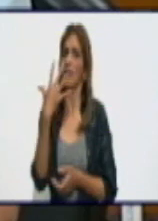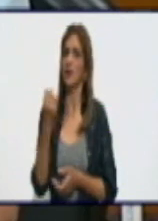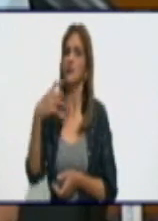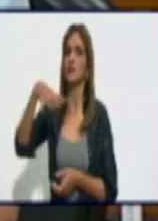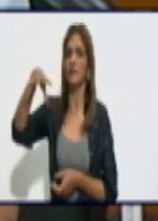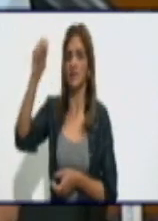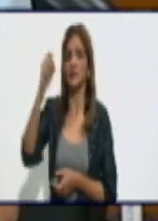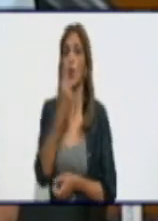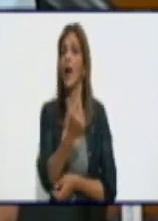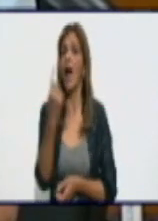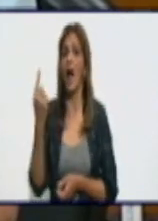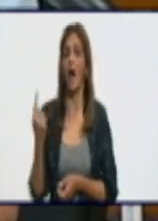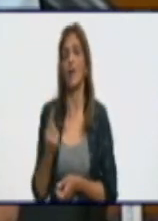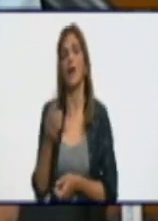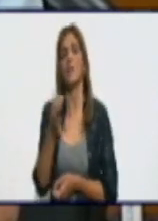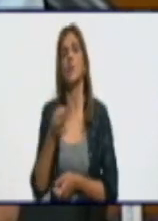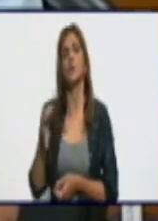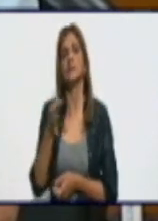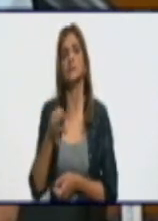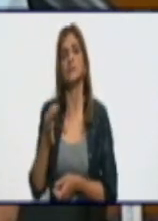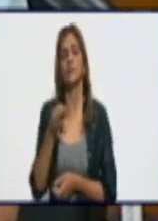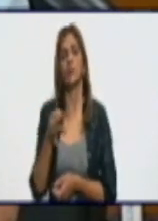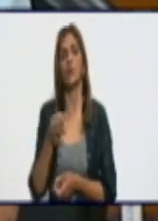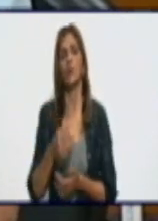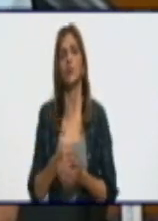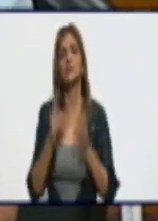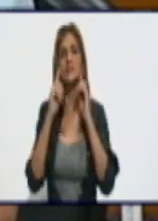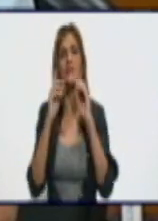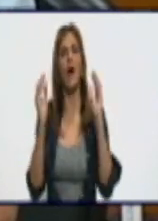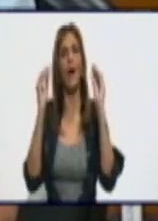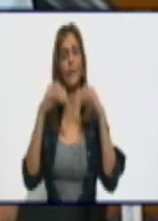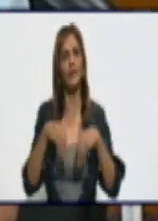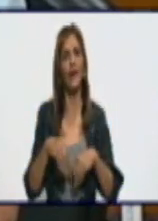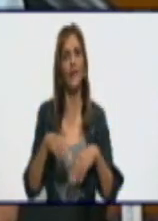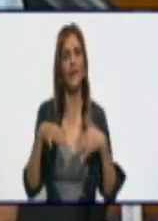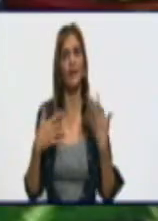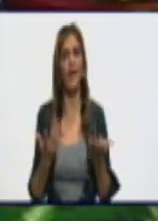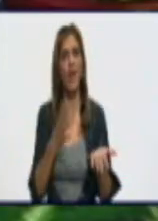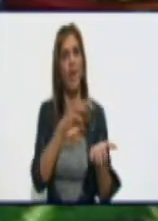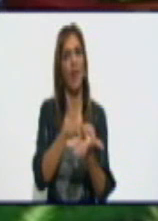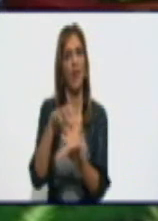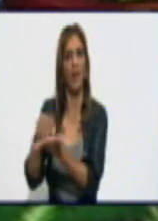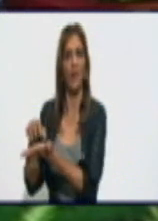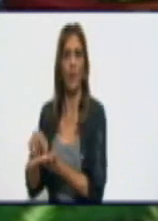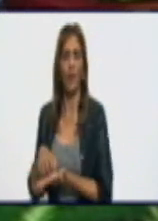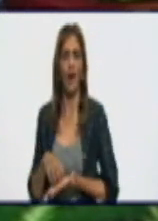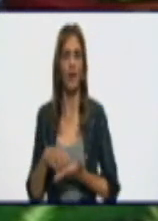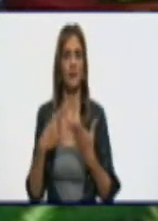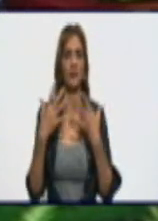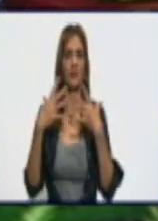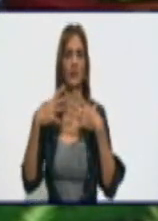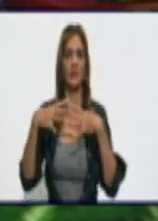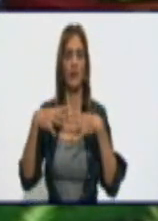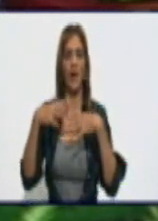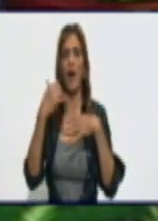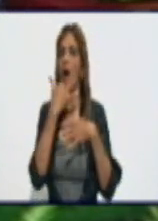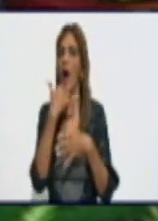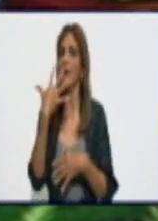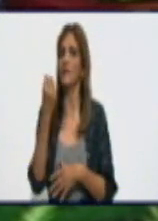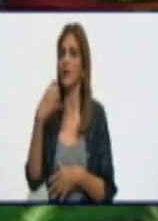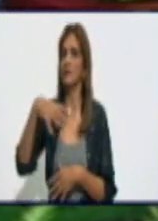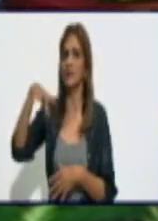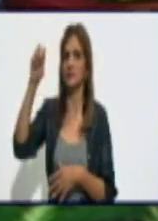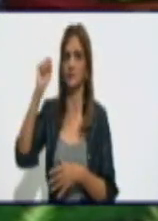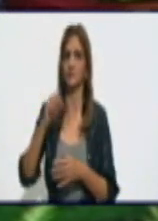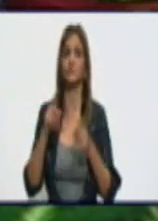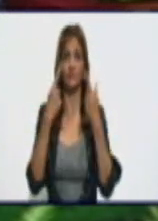municipio sabría, yo soy del bloque 1. Ahora, ahora, Heidel, te sugiero, el